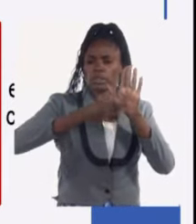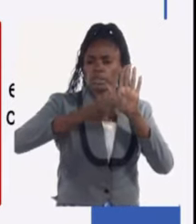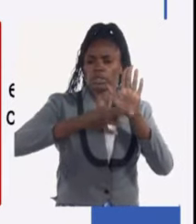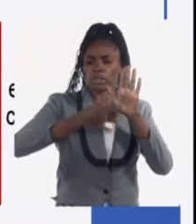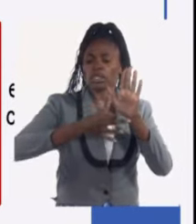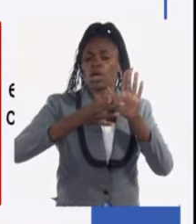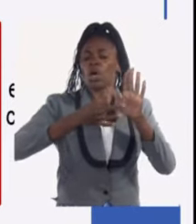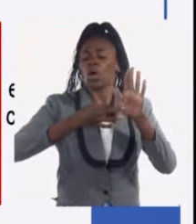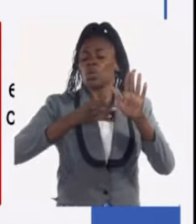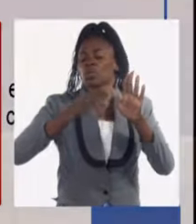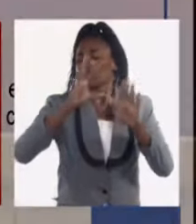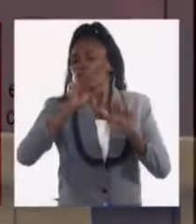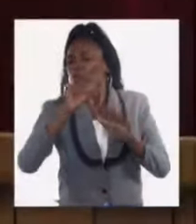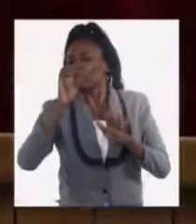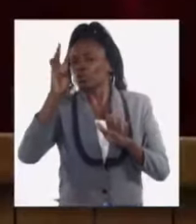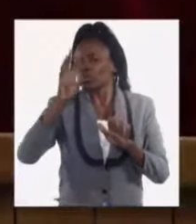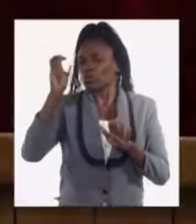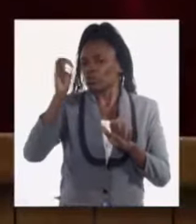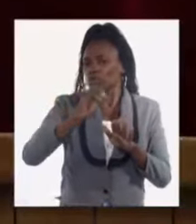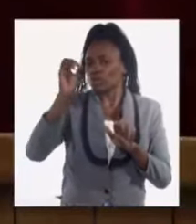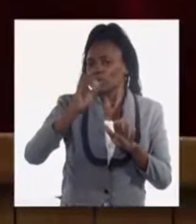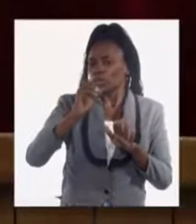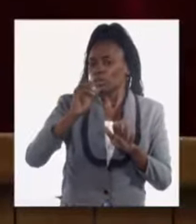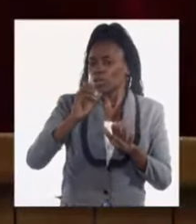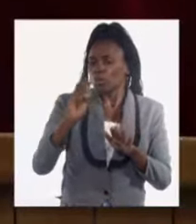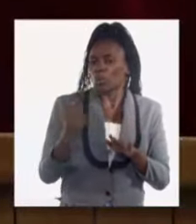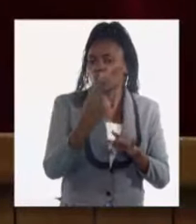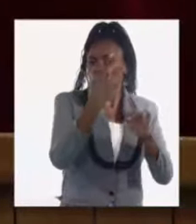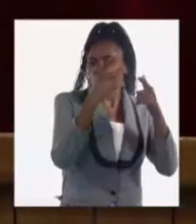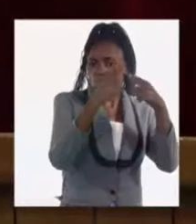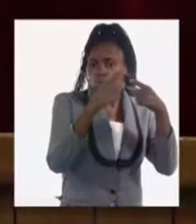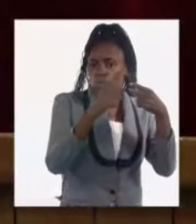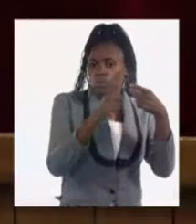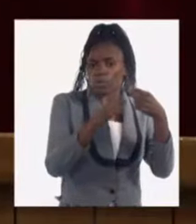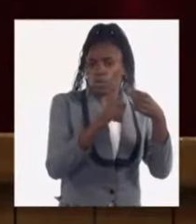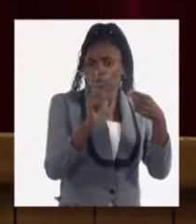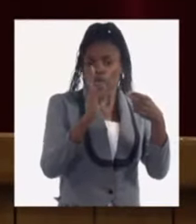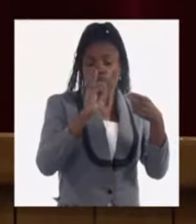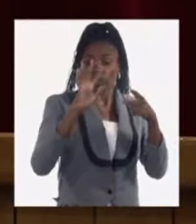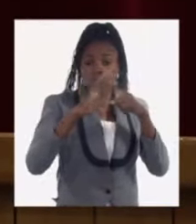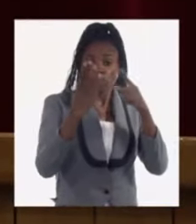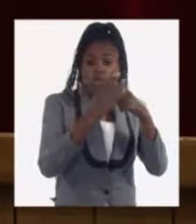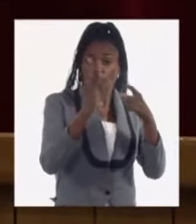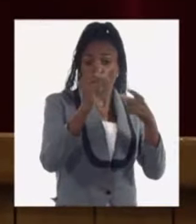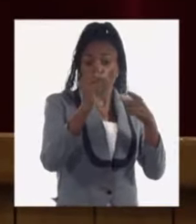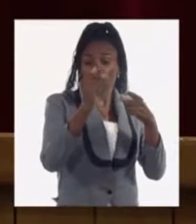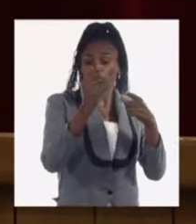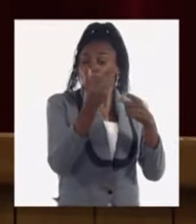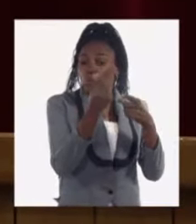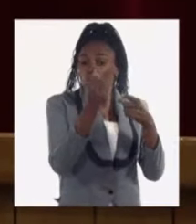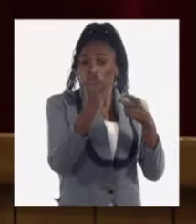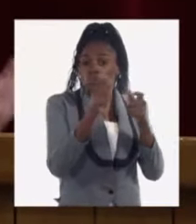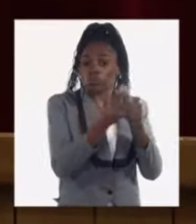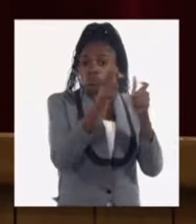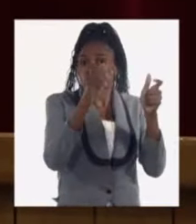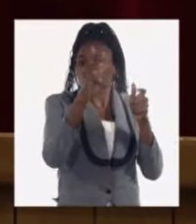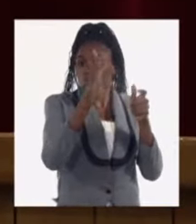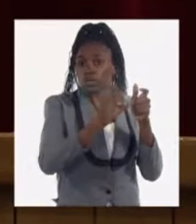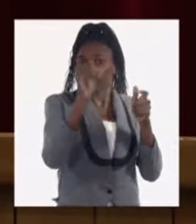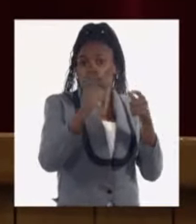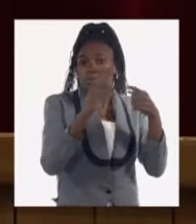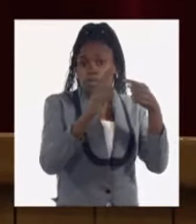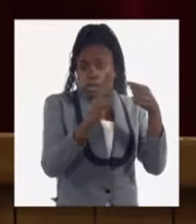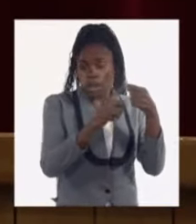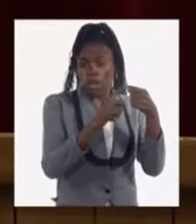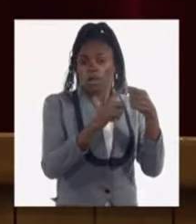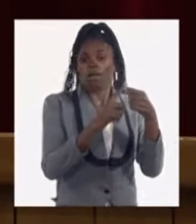un 30% de inflación hay que precisar al menos dos cuestiones. Eso no quiere decir que todos los precios crecen 30%, la inflación mide una cesta de